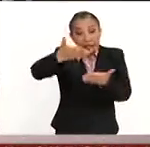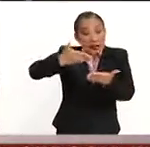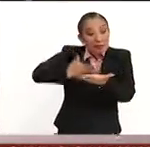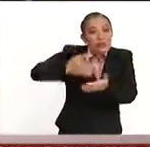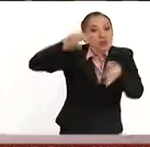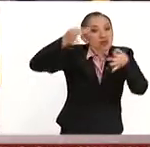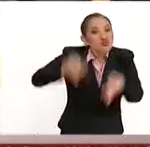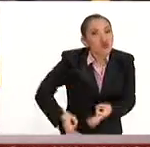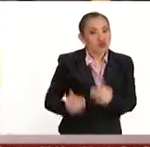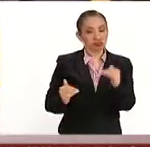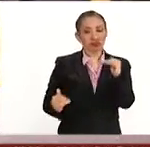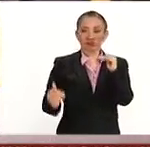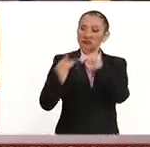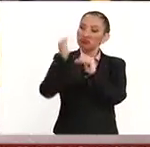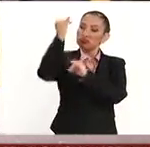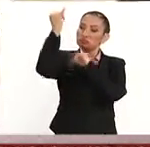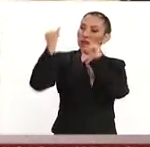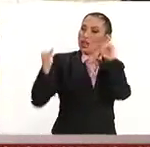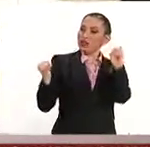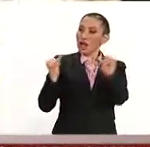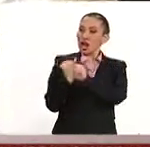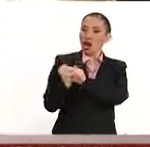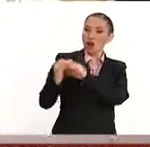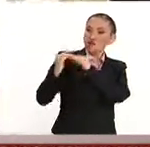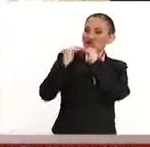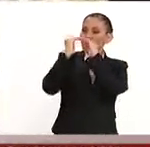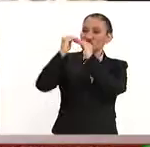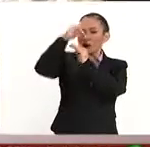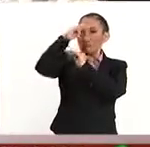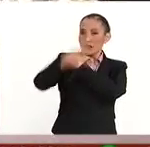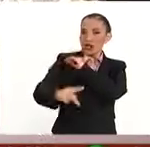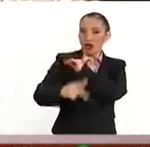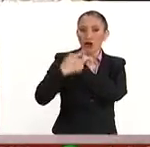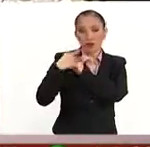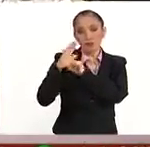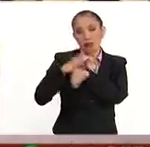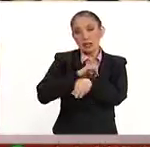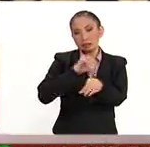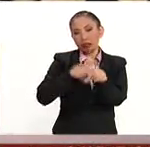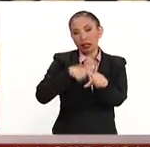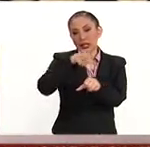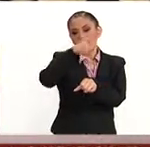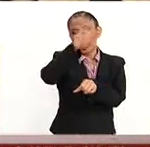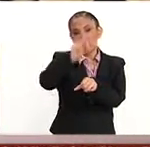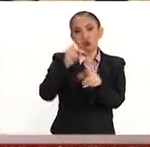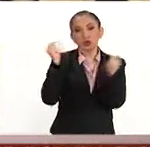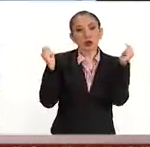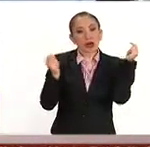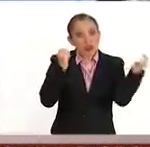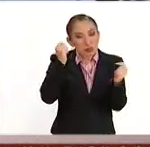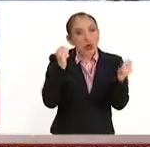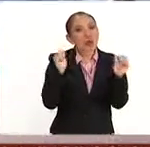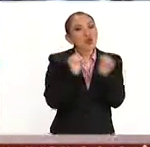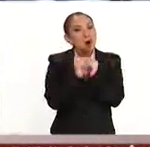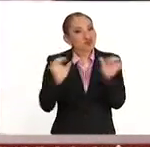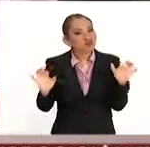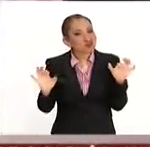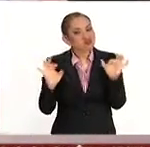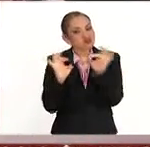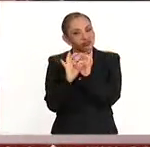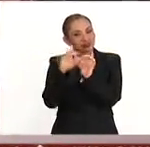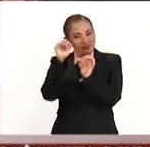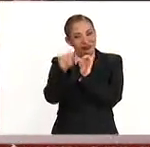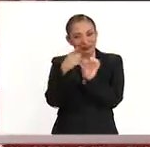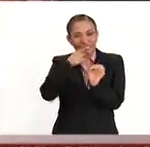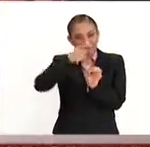un servicio que está a altura de la hegemonía que tiene México en el mundo, y particularmente Quintana Roo en el turismo, y aliado, por supuesto, a lo